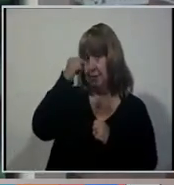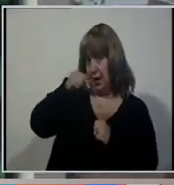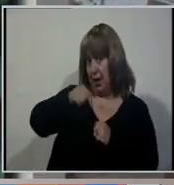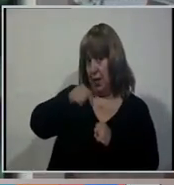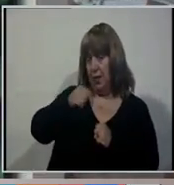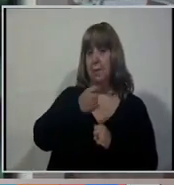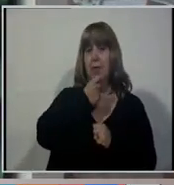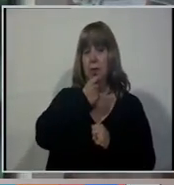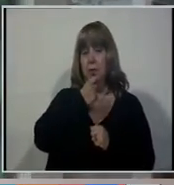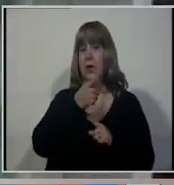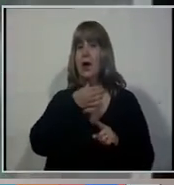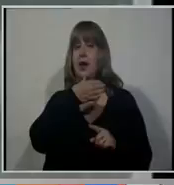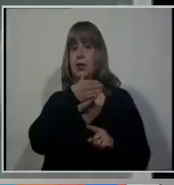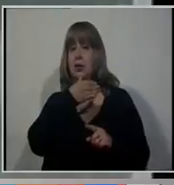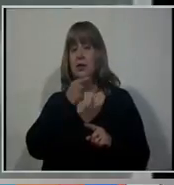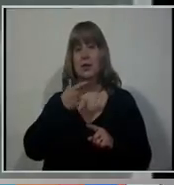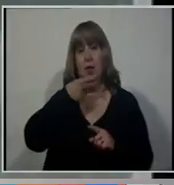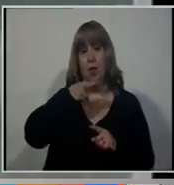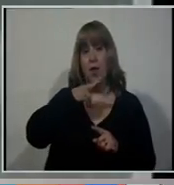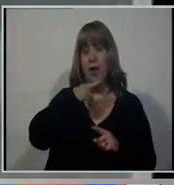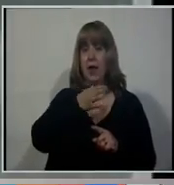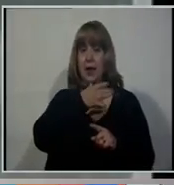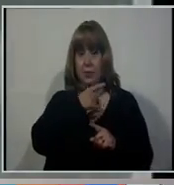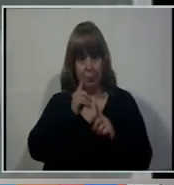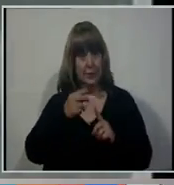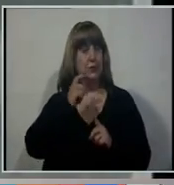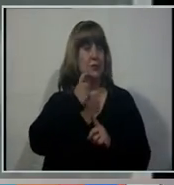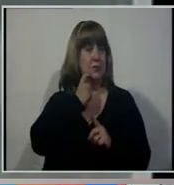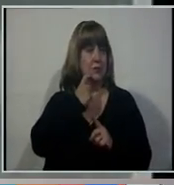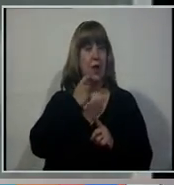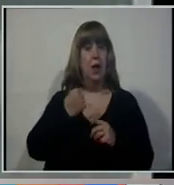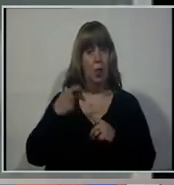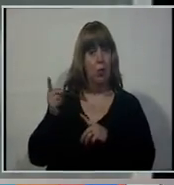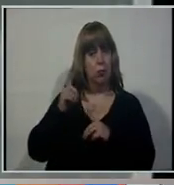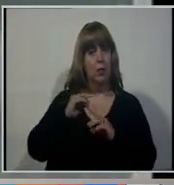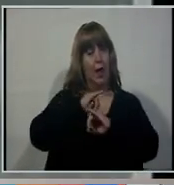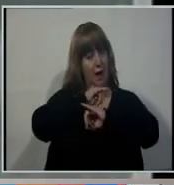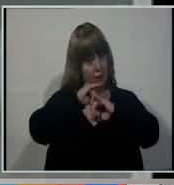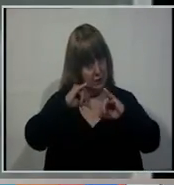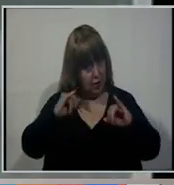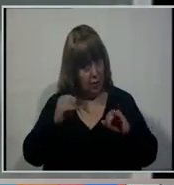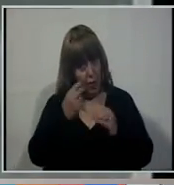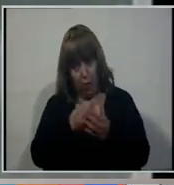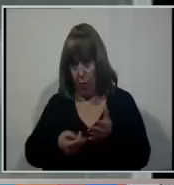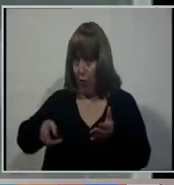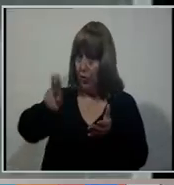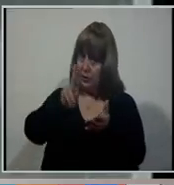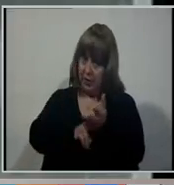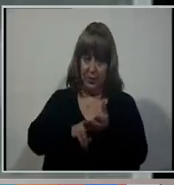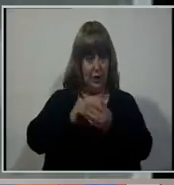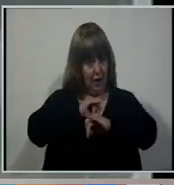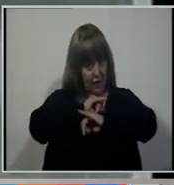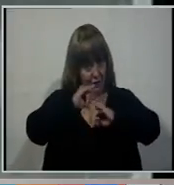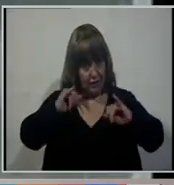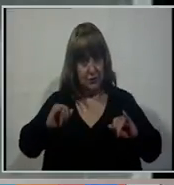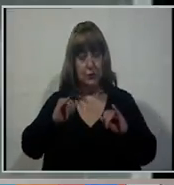acá en Mendoza, 14 en San Juan, 14 también en San Luis, y volvemos a recomendar lo que recomendábamos la semana pasada a esta